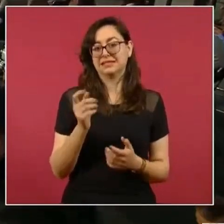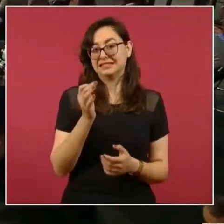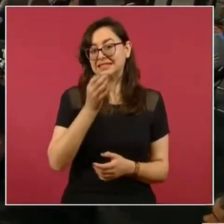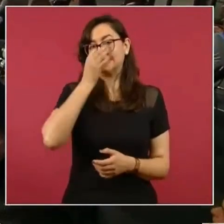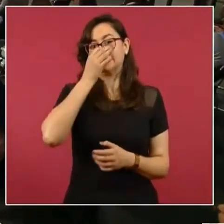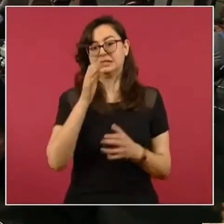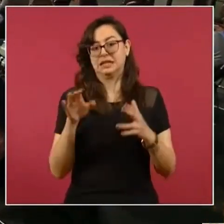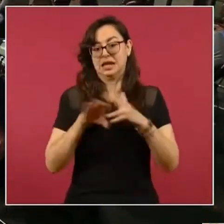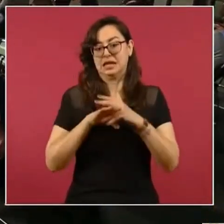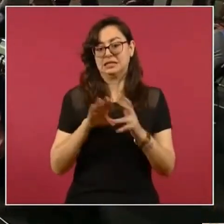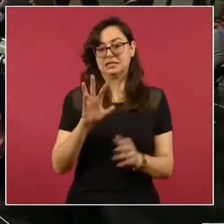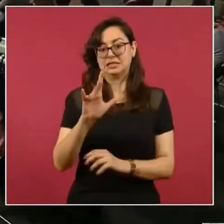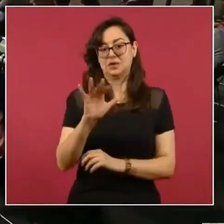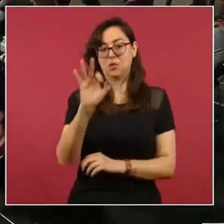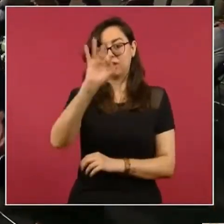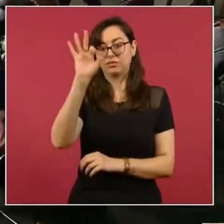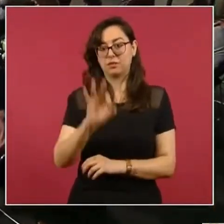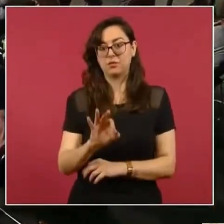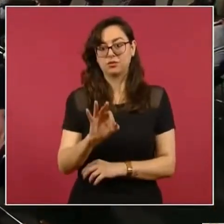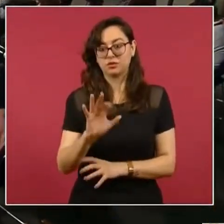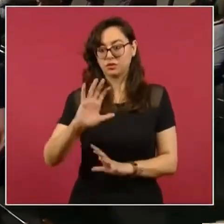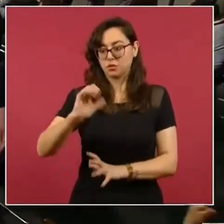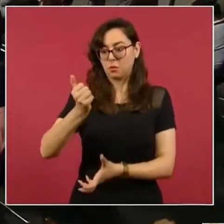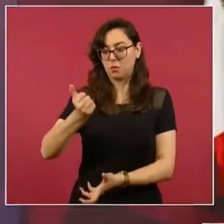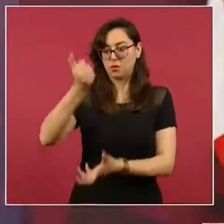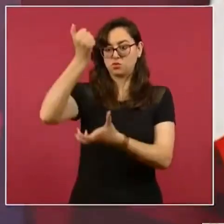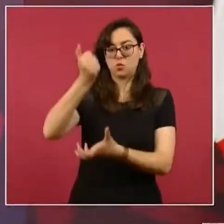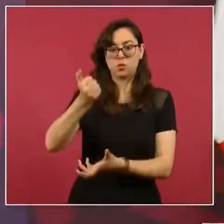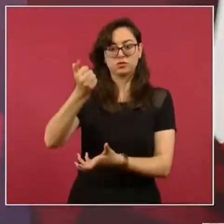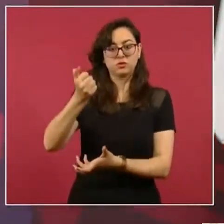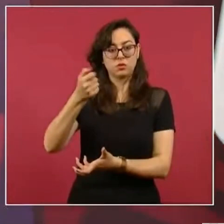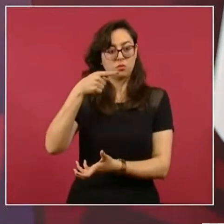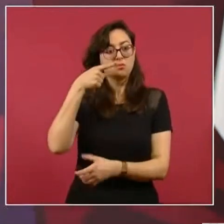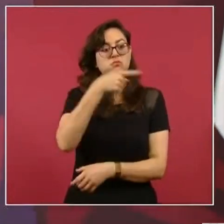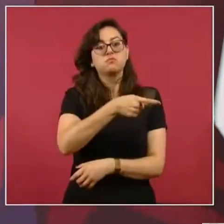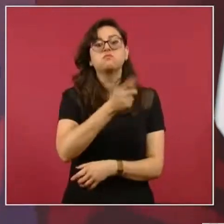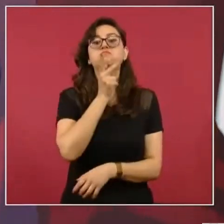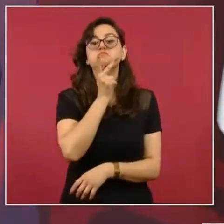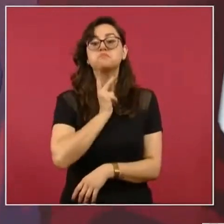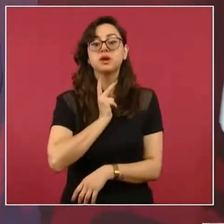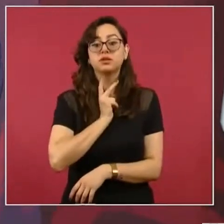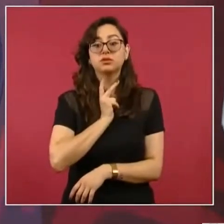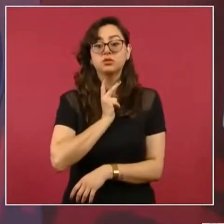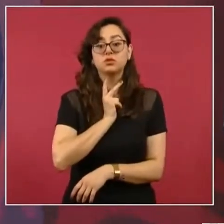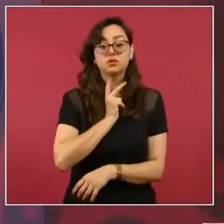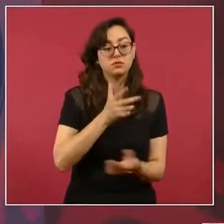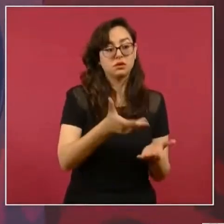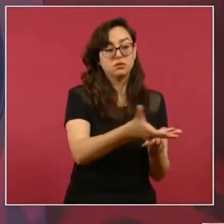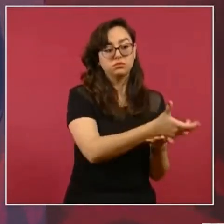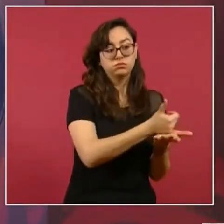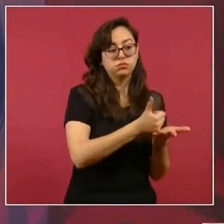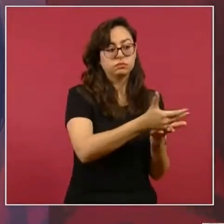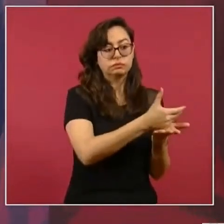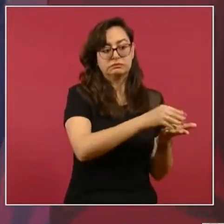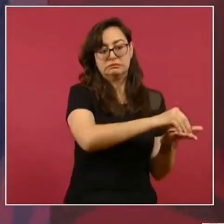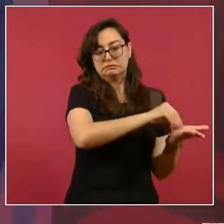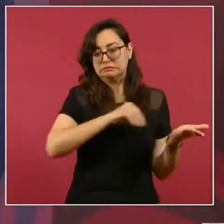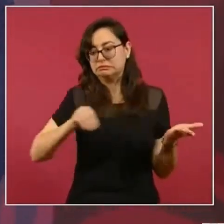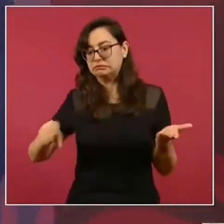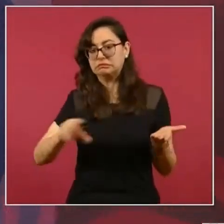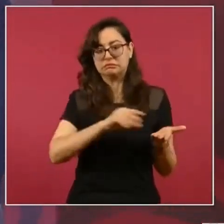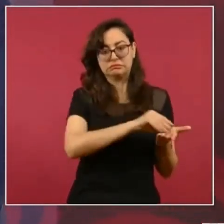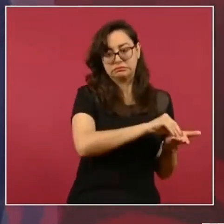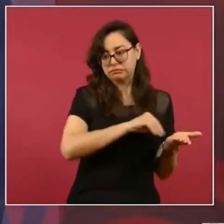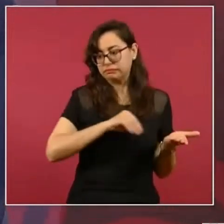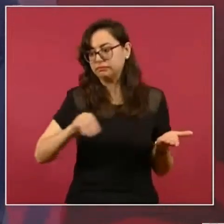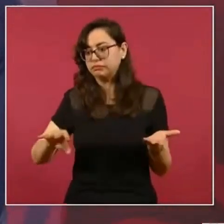por la explotación del petróleo. Entonces, fue una